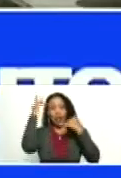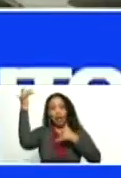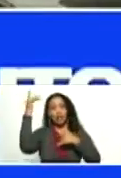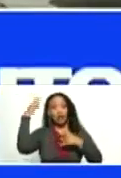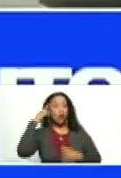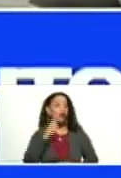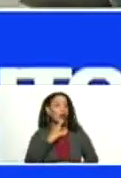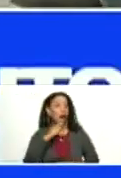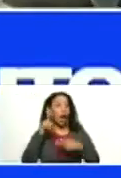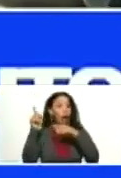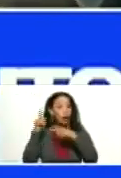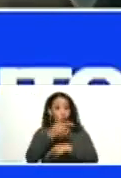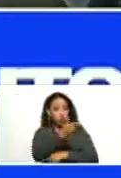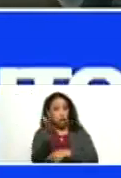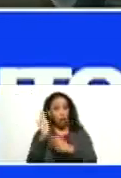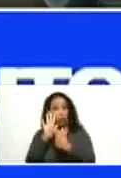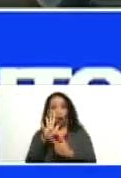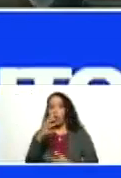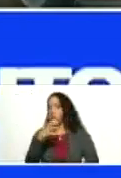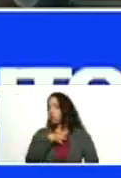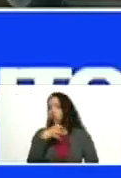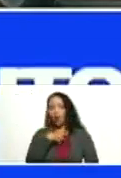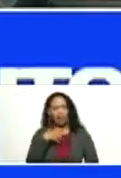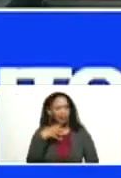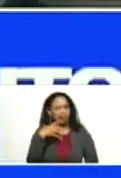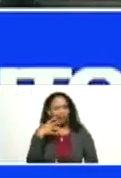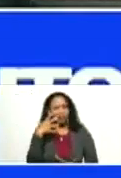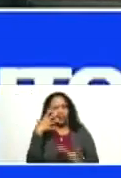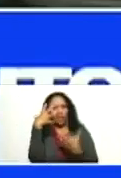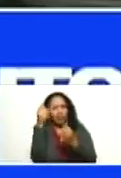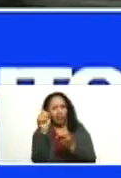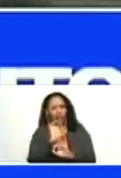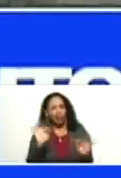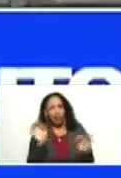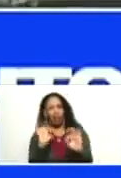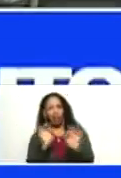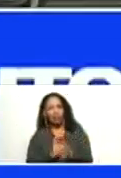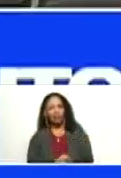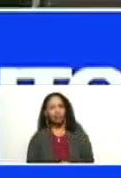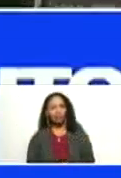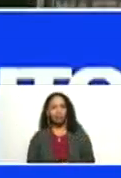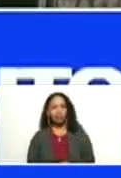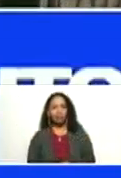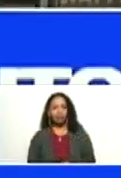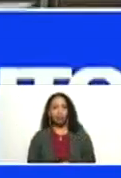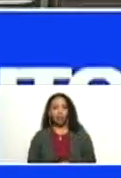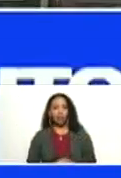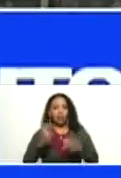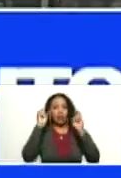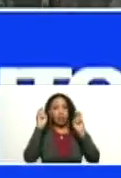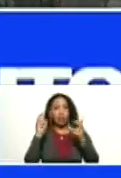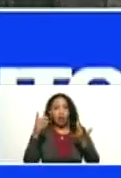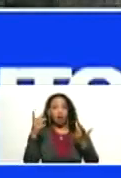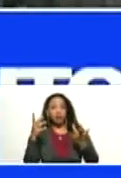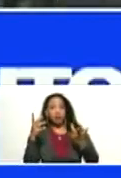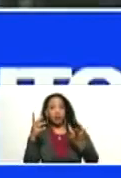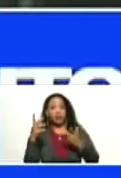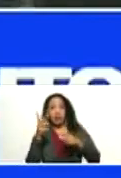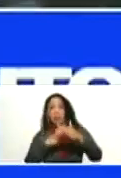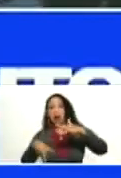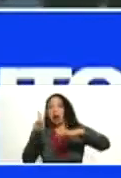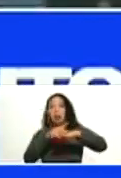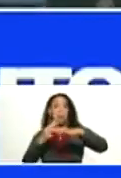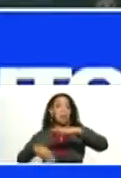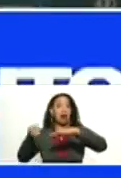bolivariana. Eso es lo que ustedes nunca podrán entender, jamás lo podrán entender, con todos sus máster, magíster, posgrado y